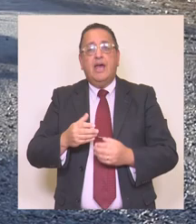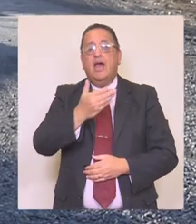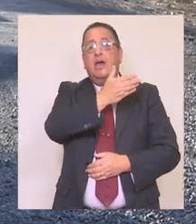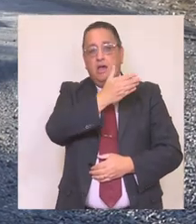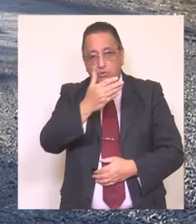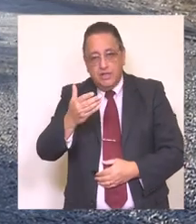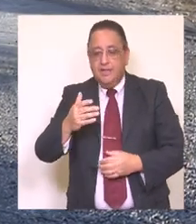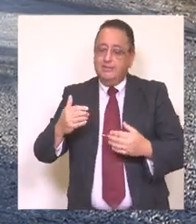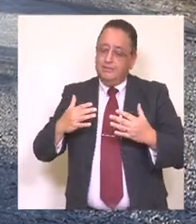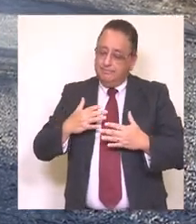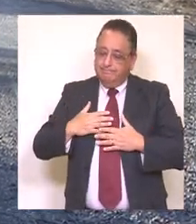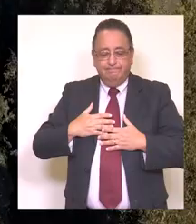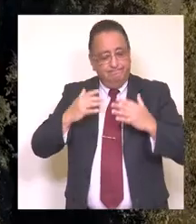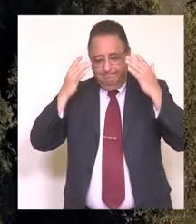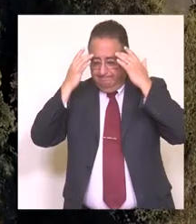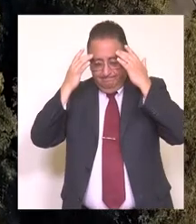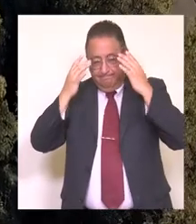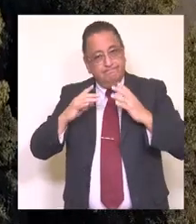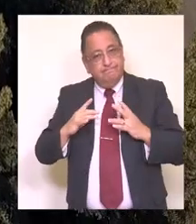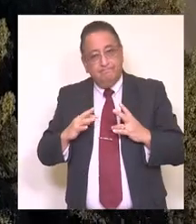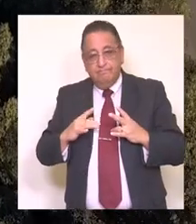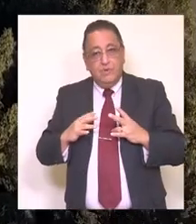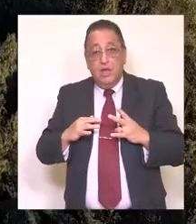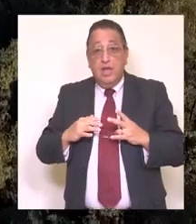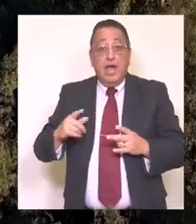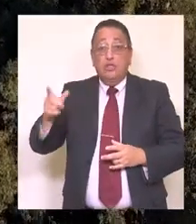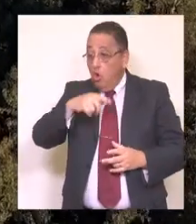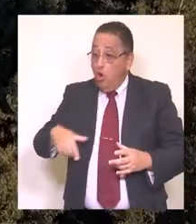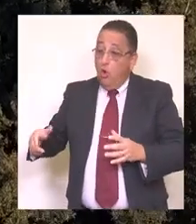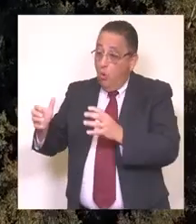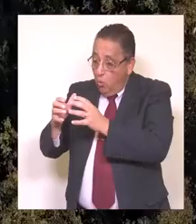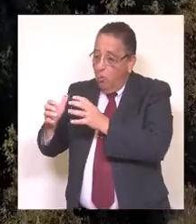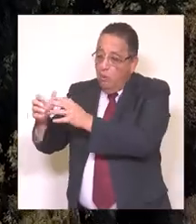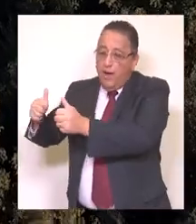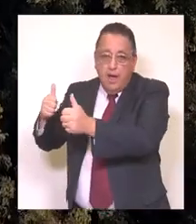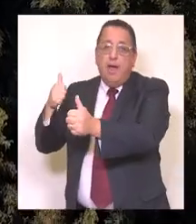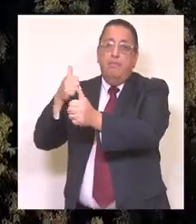quiero manifestar mi alegría y agradecer a todo nuestro equipo que lo hace posible.